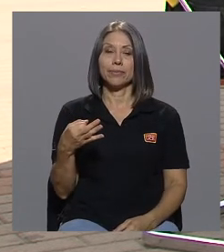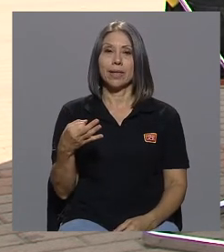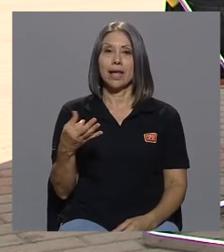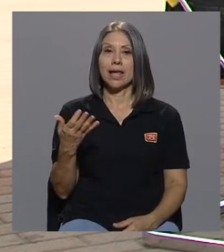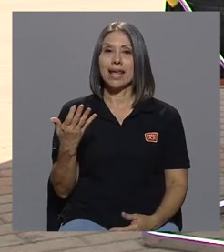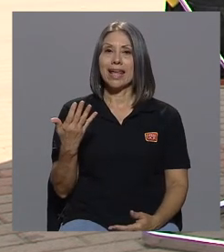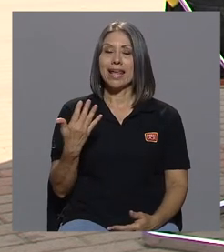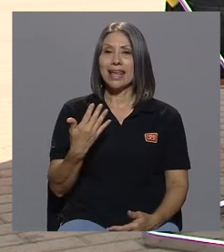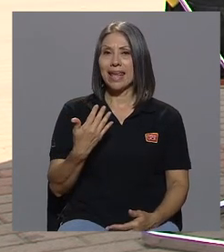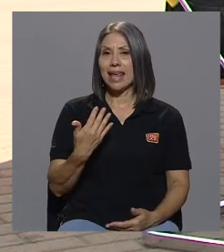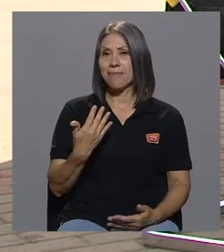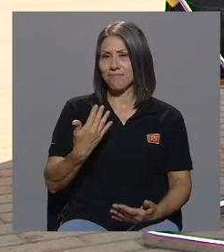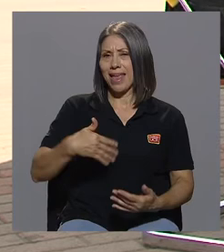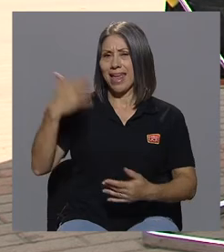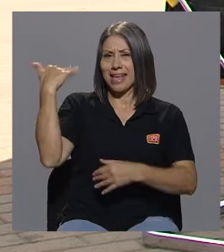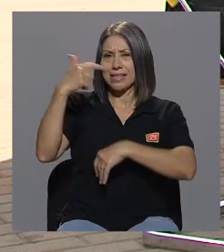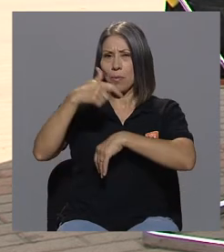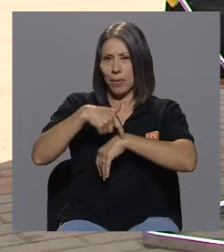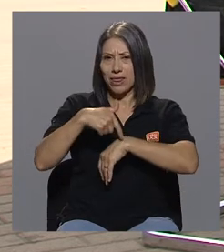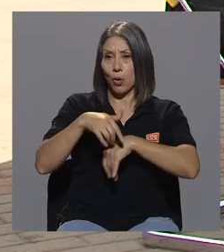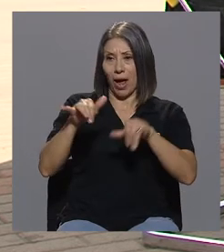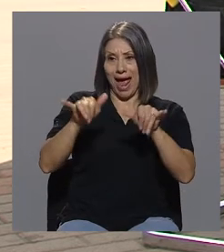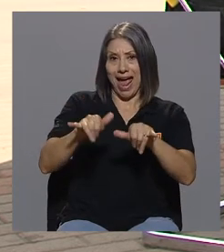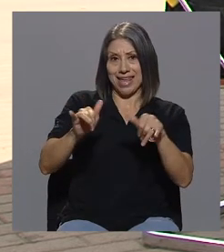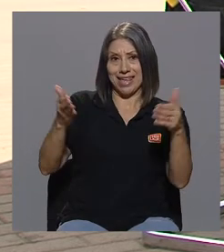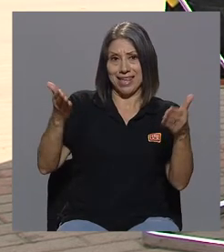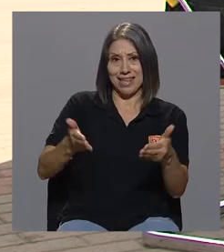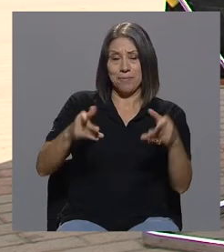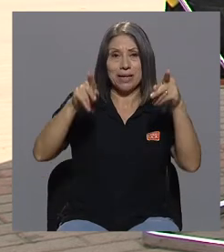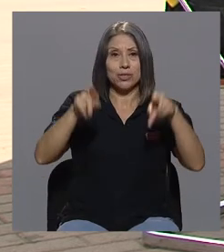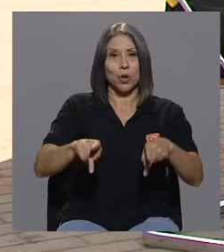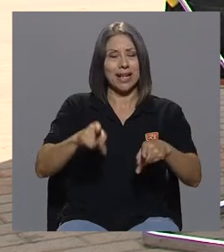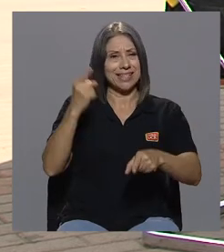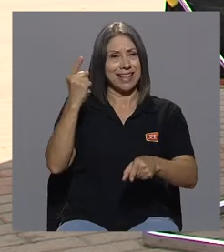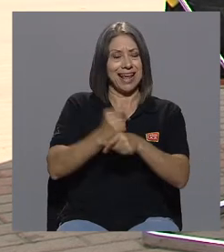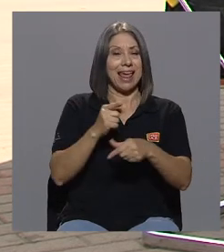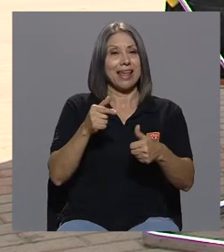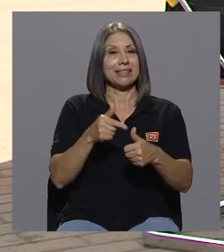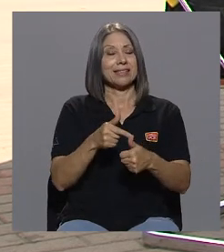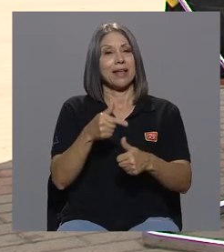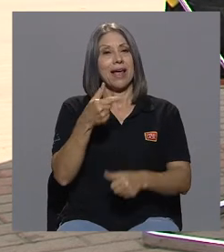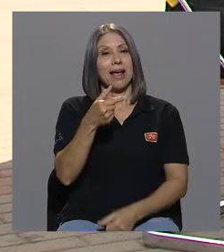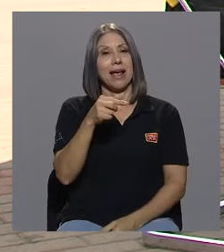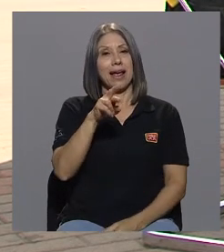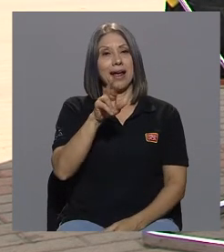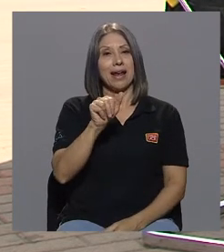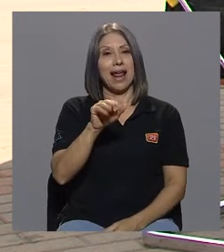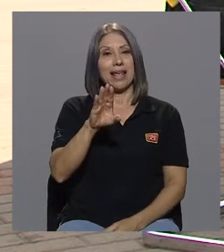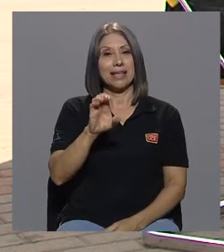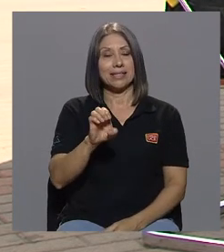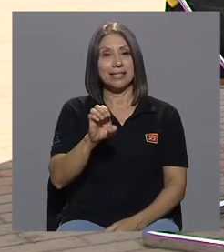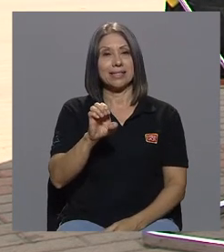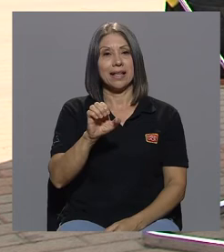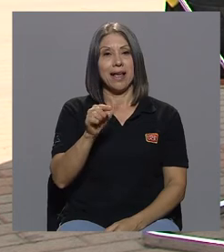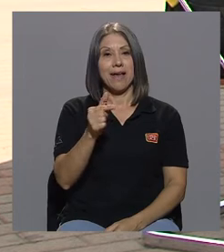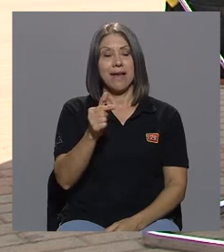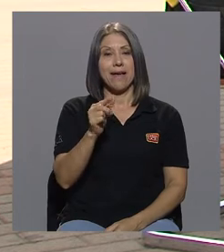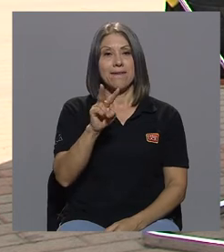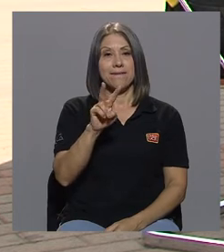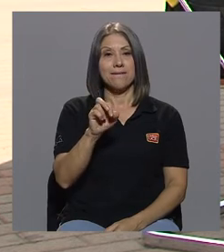ese momento estuvieron las personas indicadas Grace Varga fue una de las de las primeras